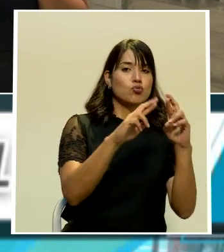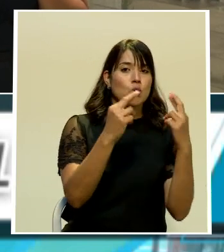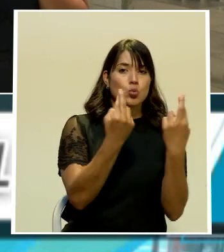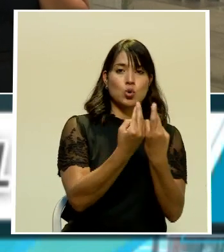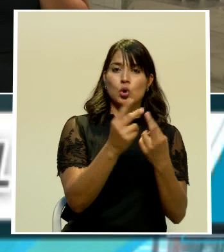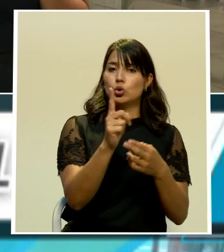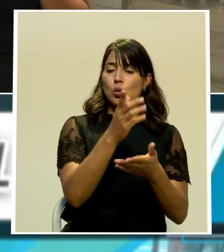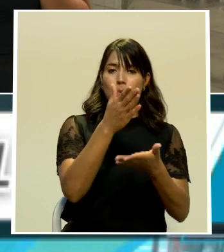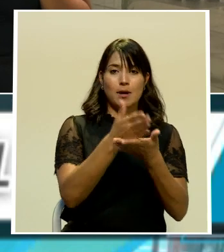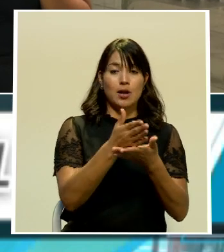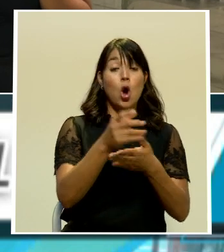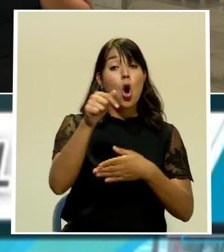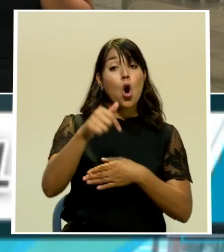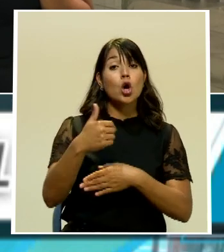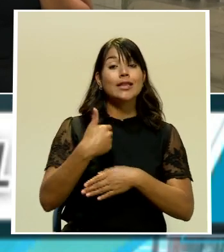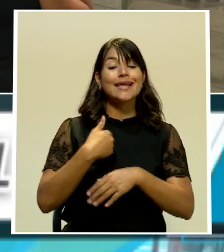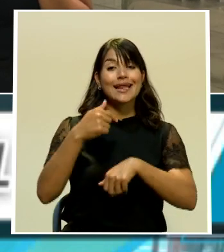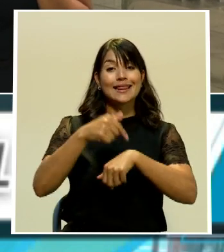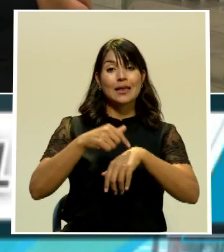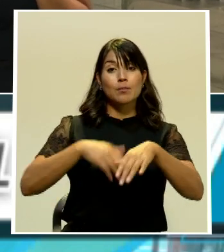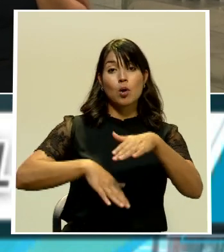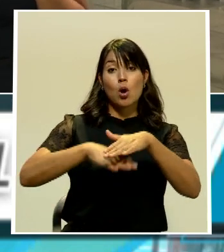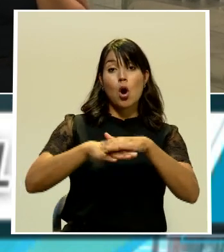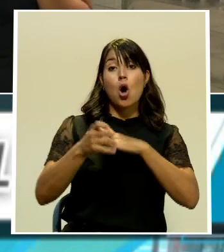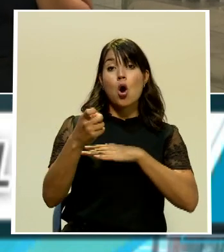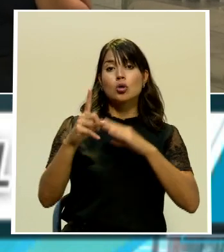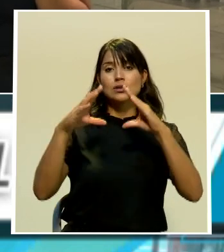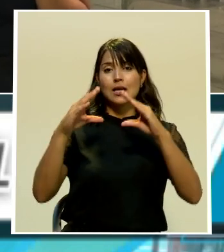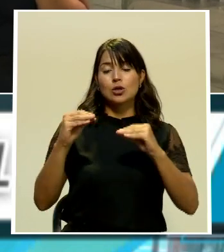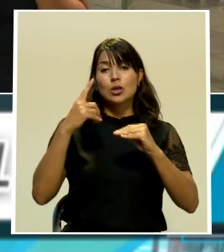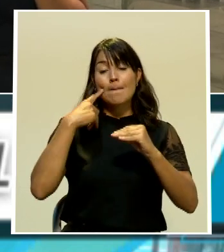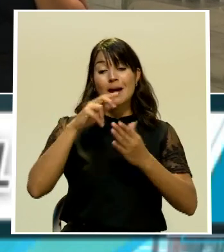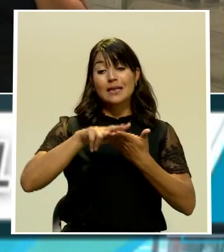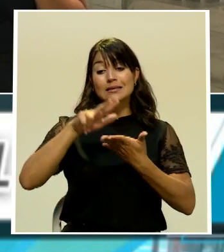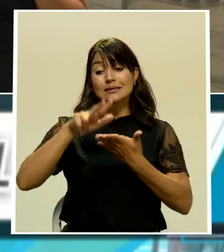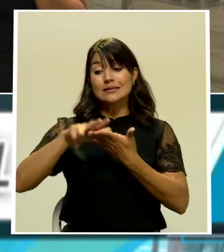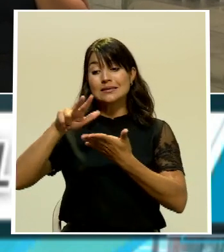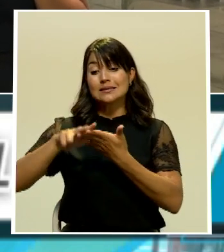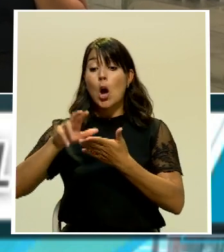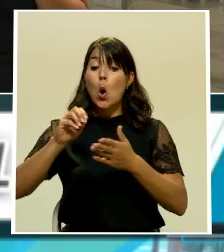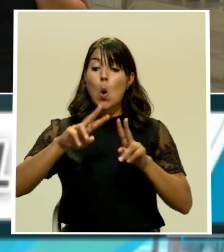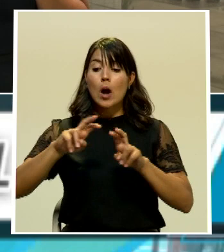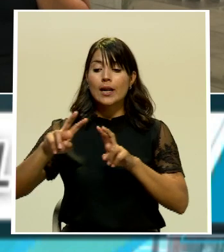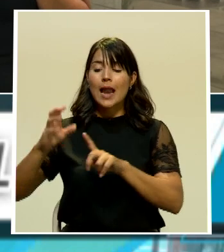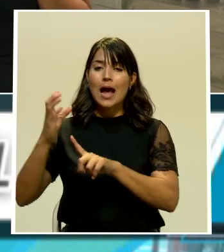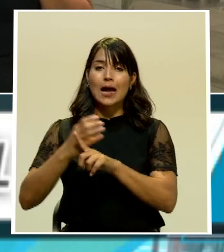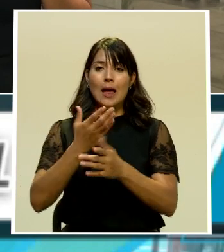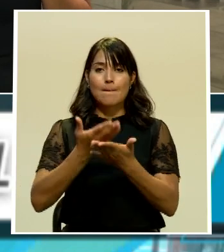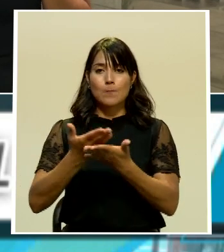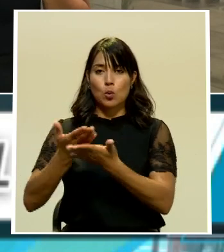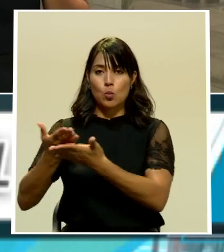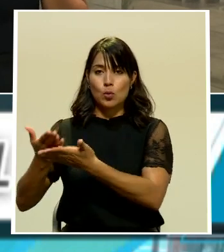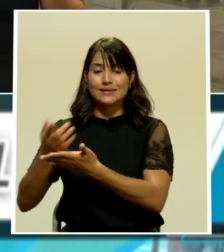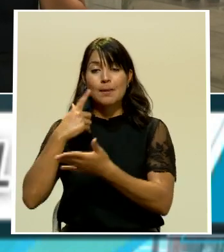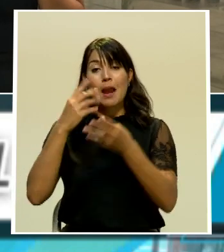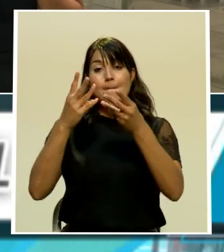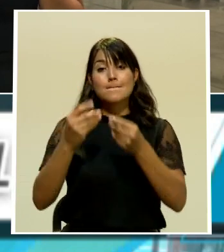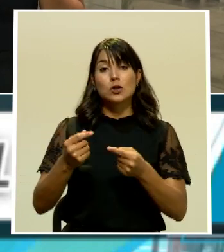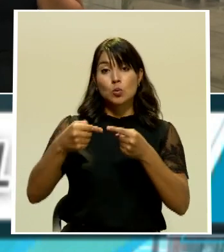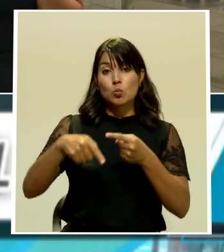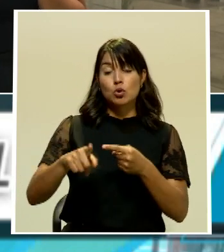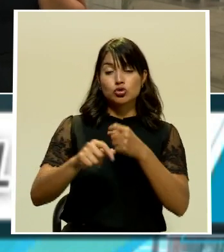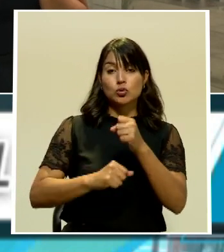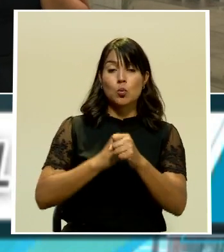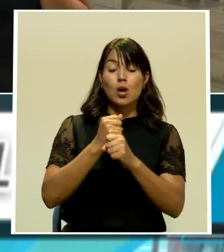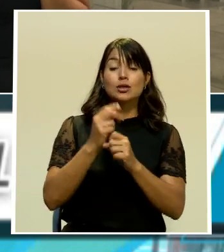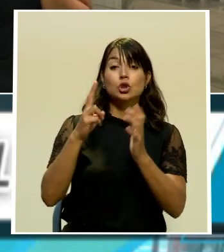y tienen hoy tiempo hasta las 11 de la noche para dictaminar este presupuesto ordinario del 2021. También recalcar que